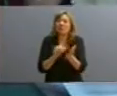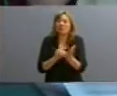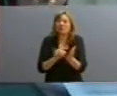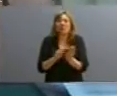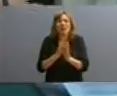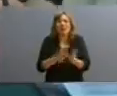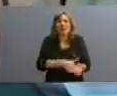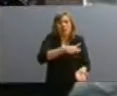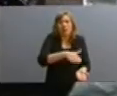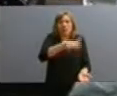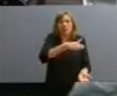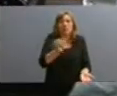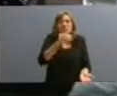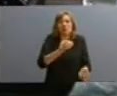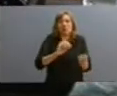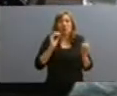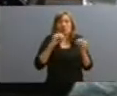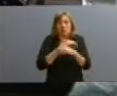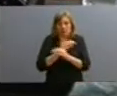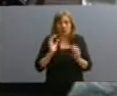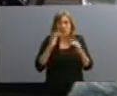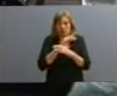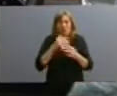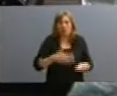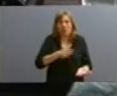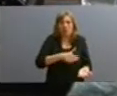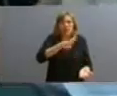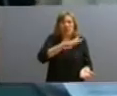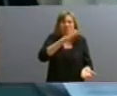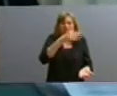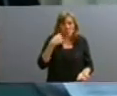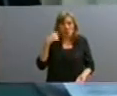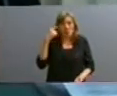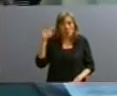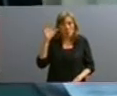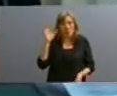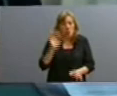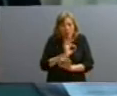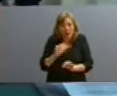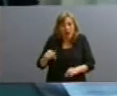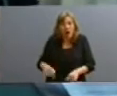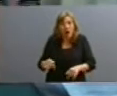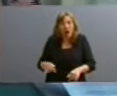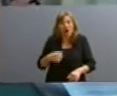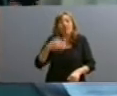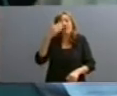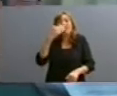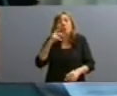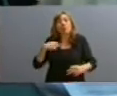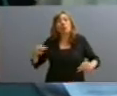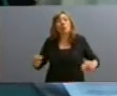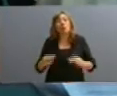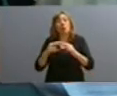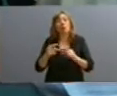causa era cada vez más complicada, más complicada, y me acuerdo, como si fuera hoy, una reunión que mantuvimos con el doctor